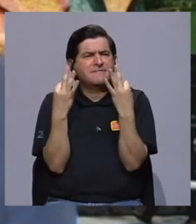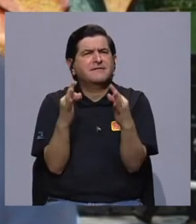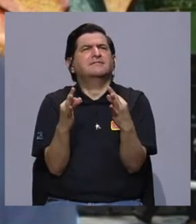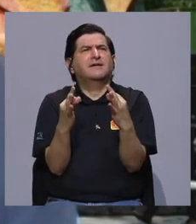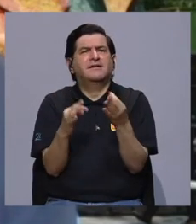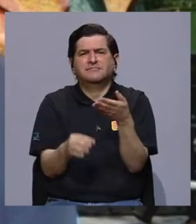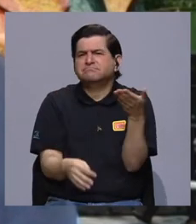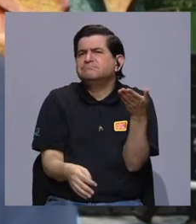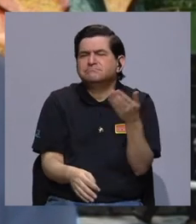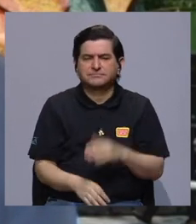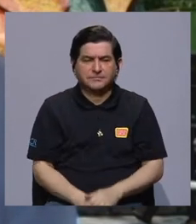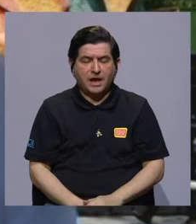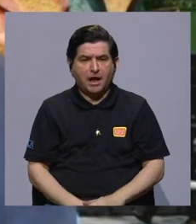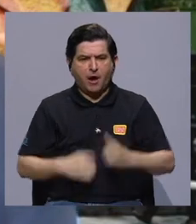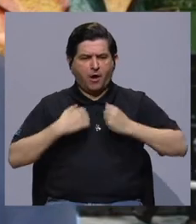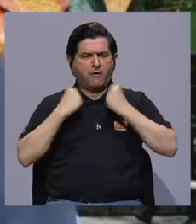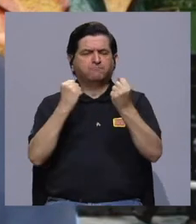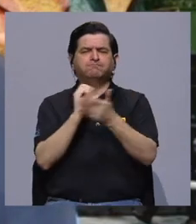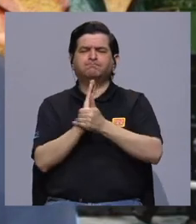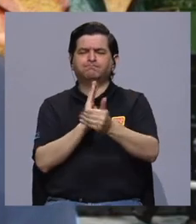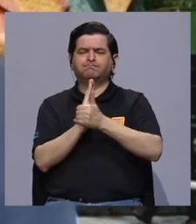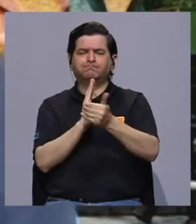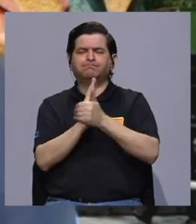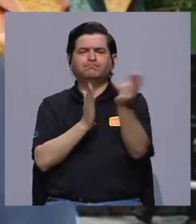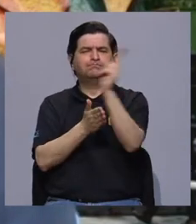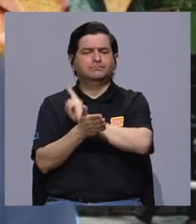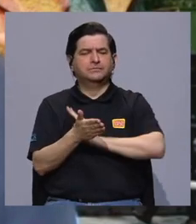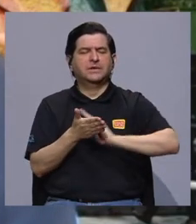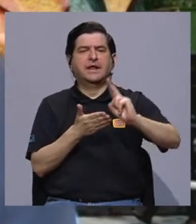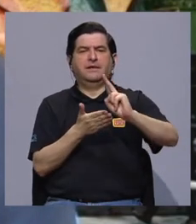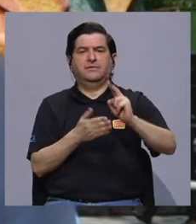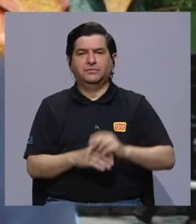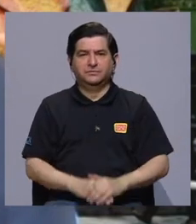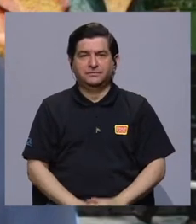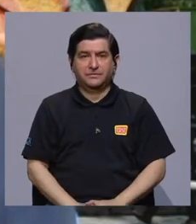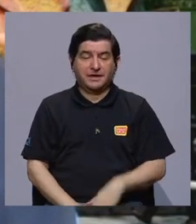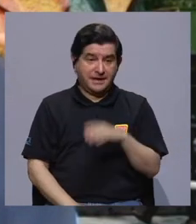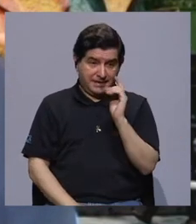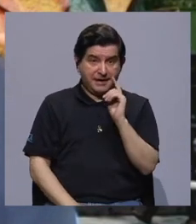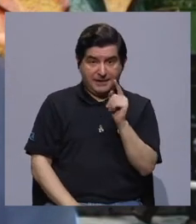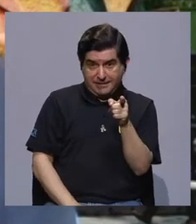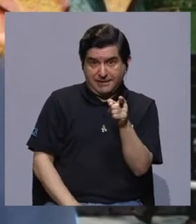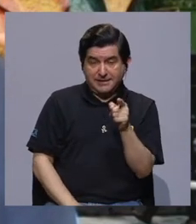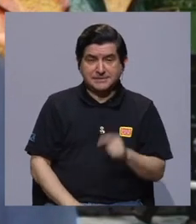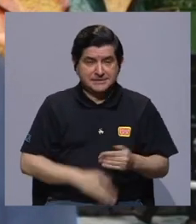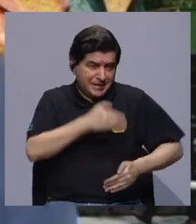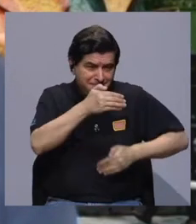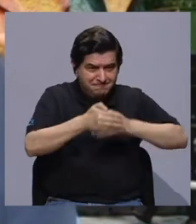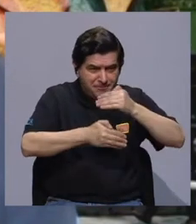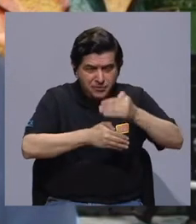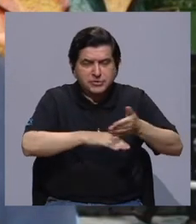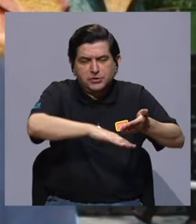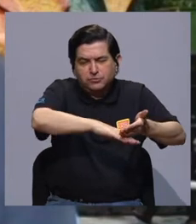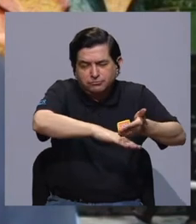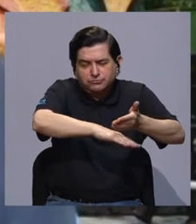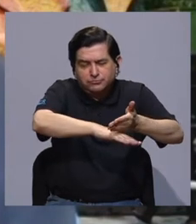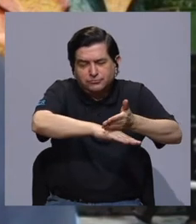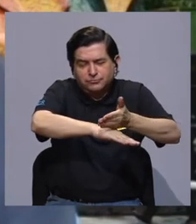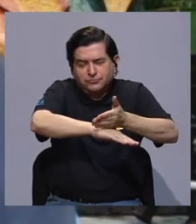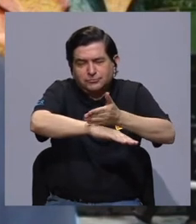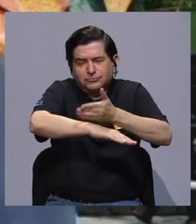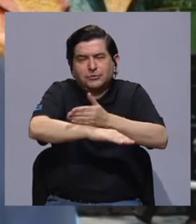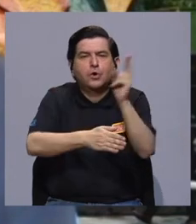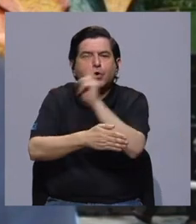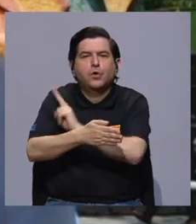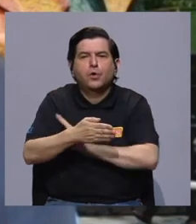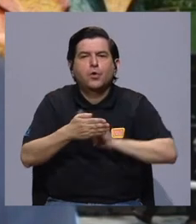fortalecer las capacidades universitarias. Es un proceso de crecimiento y